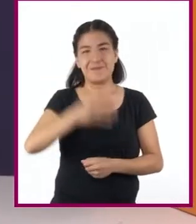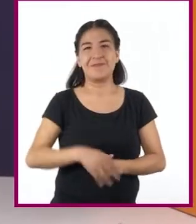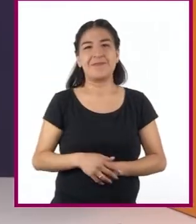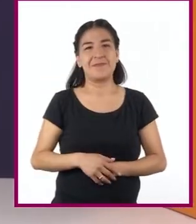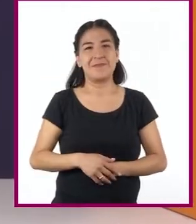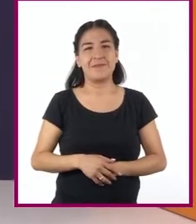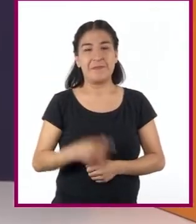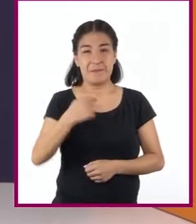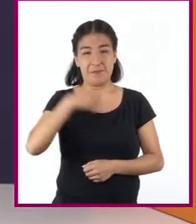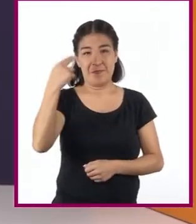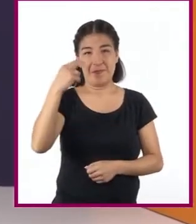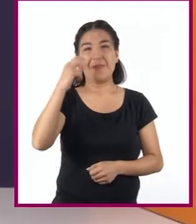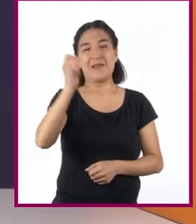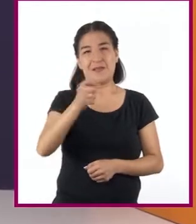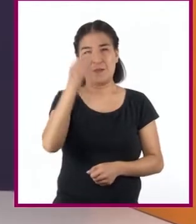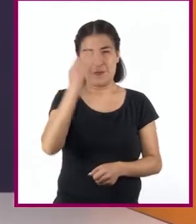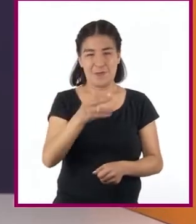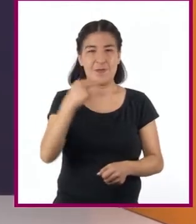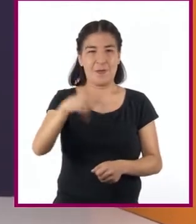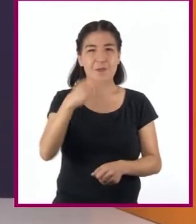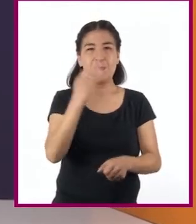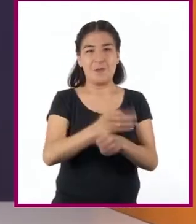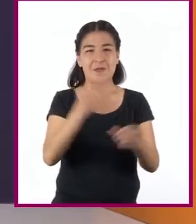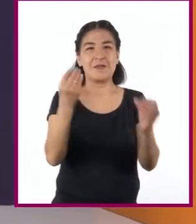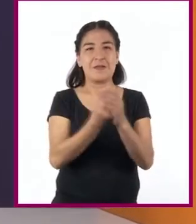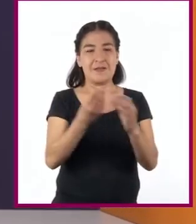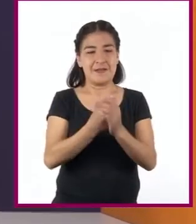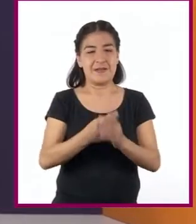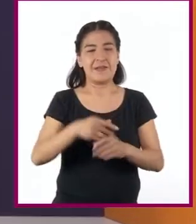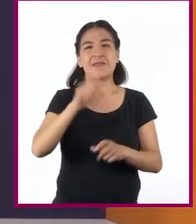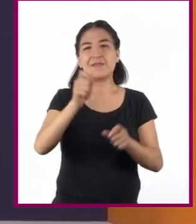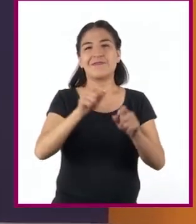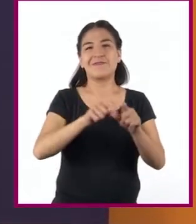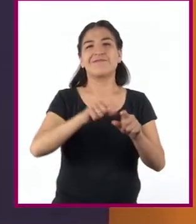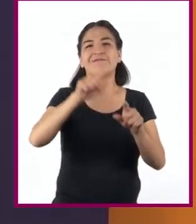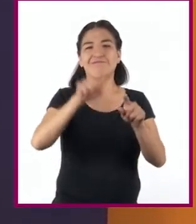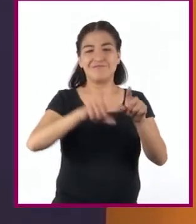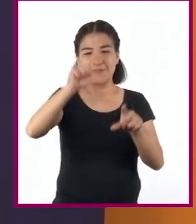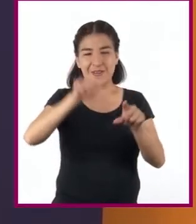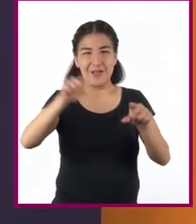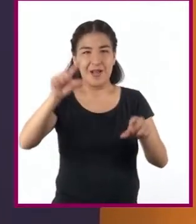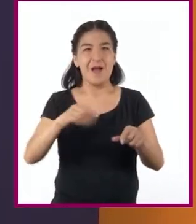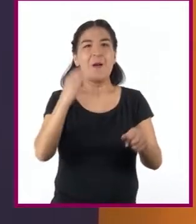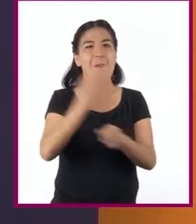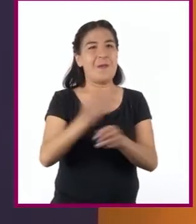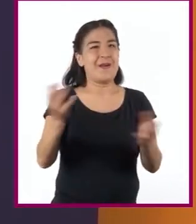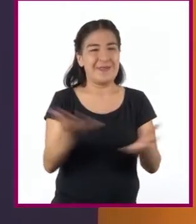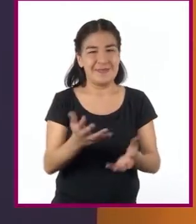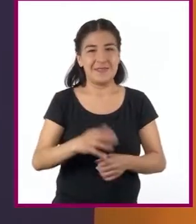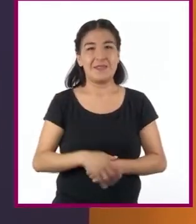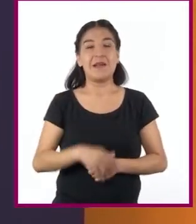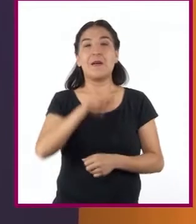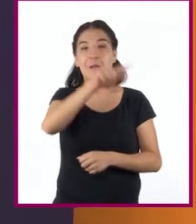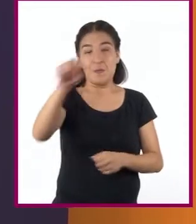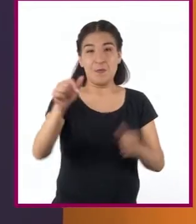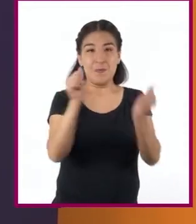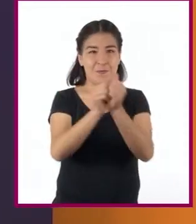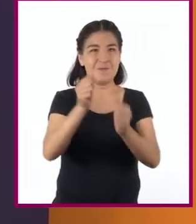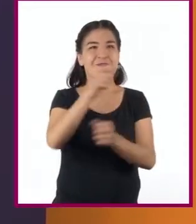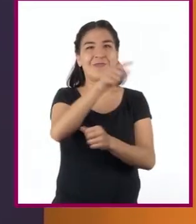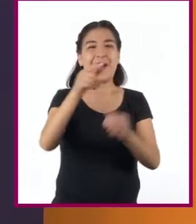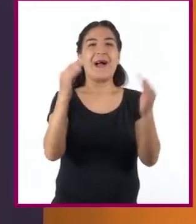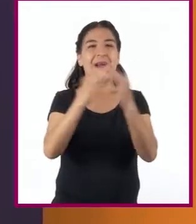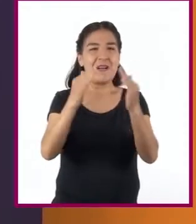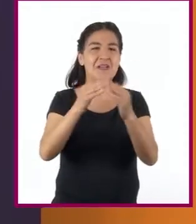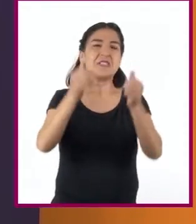El nombre de esta sesión es Graficando Ando. Y junto con ustedes, desde la seguridad de su hogar